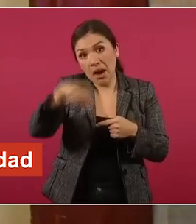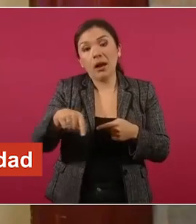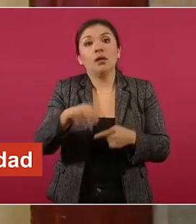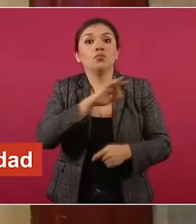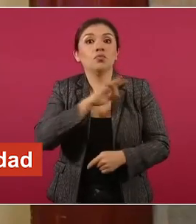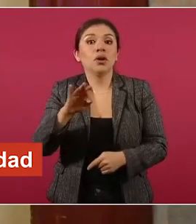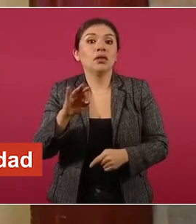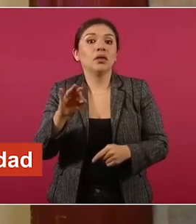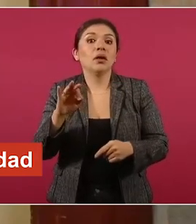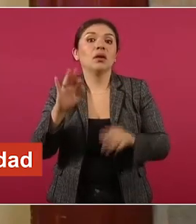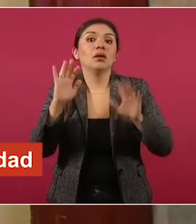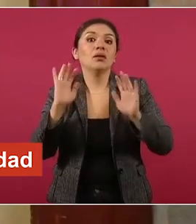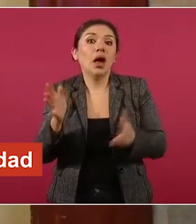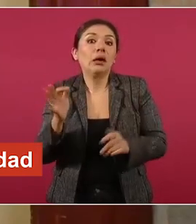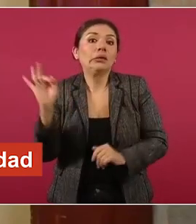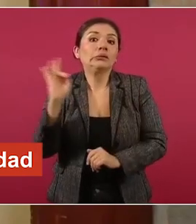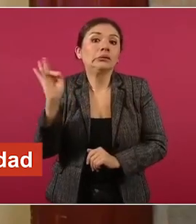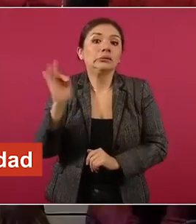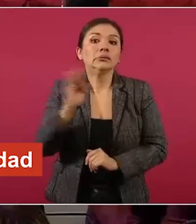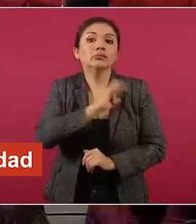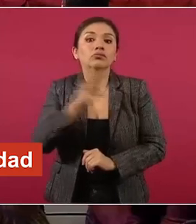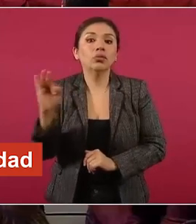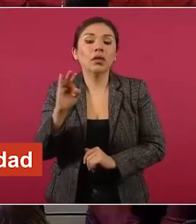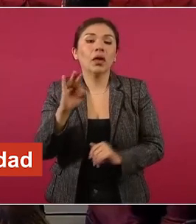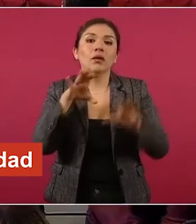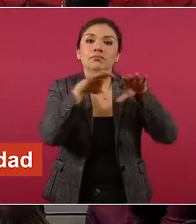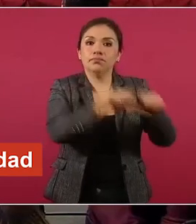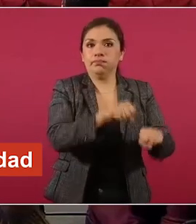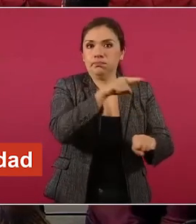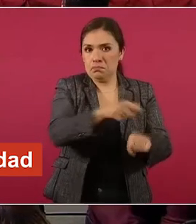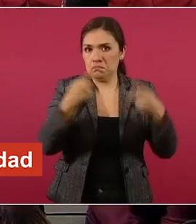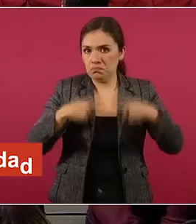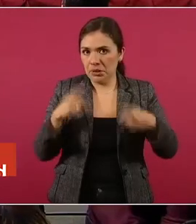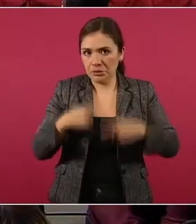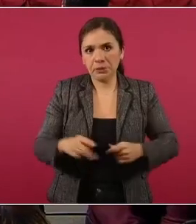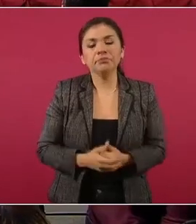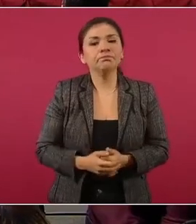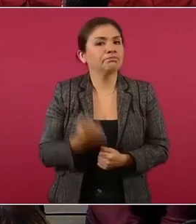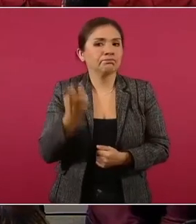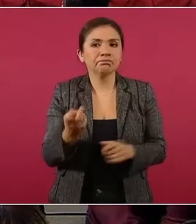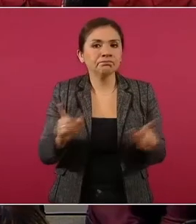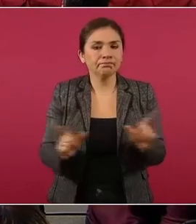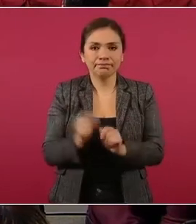en la posibilidad de detenerlo. ¿Sería cuánto, presidente?